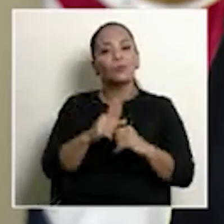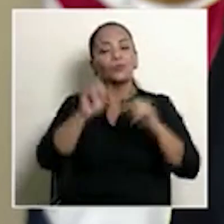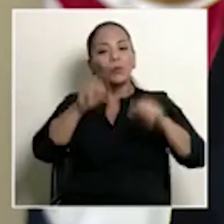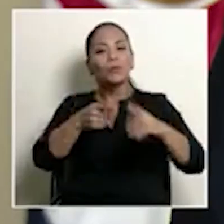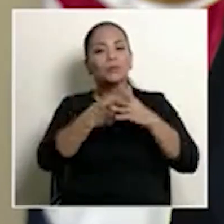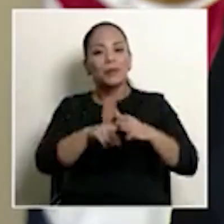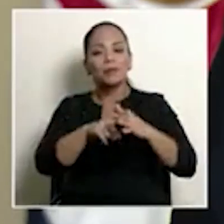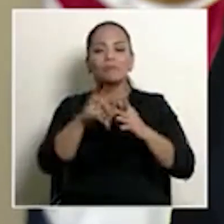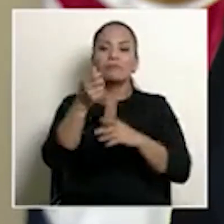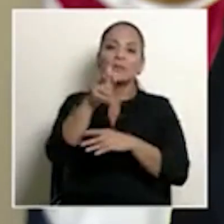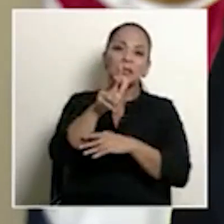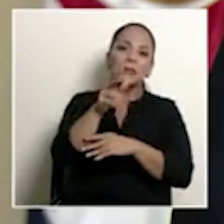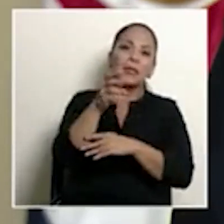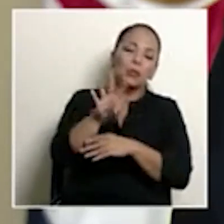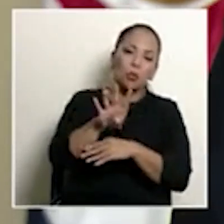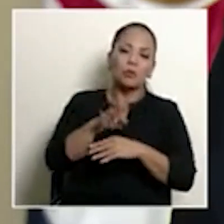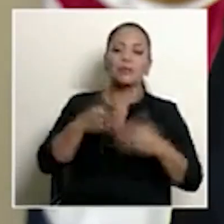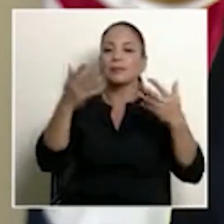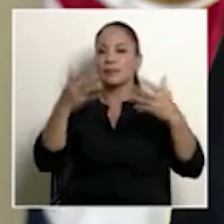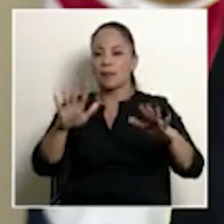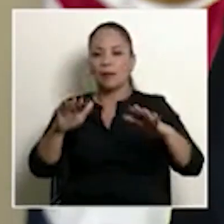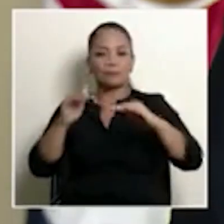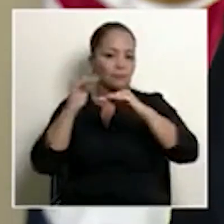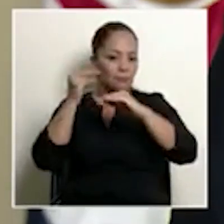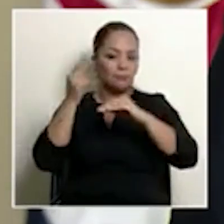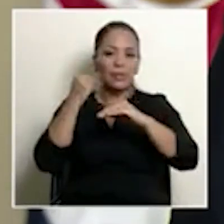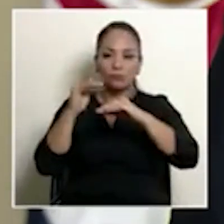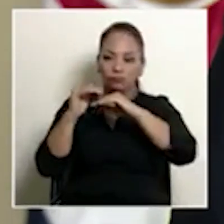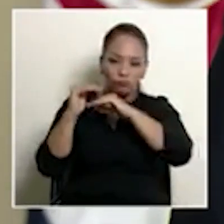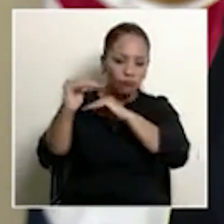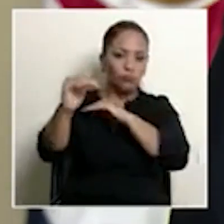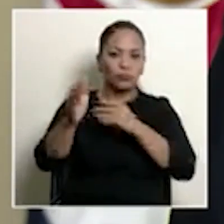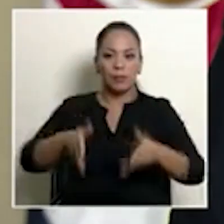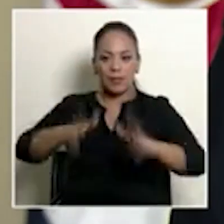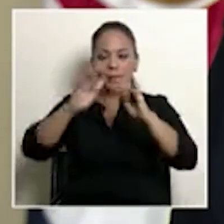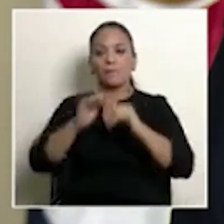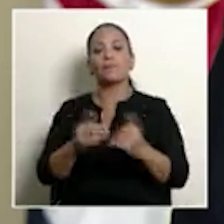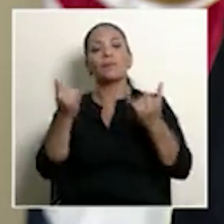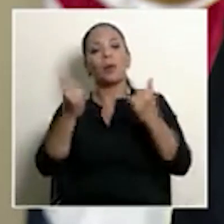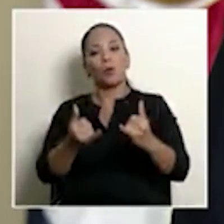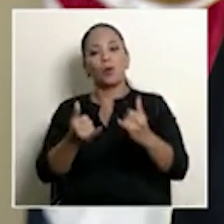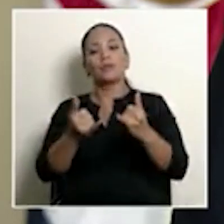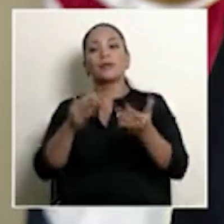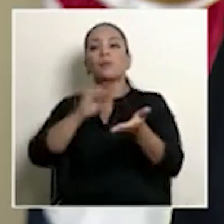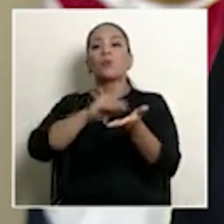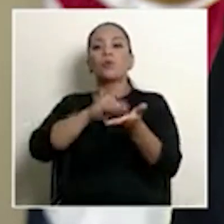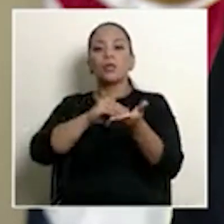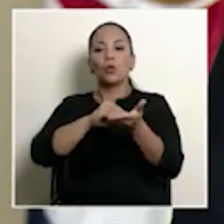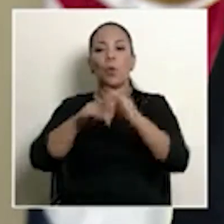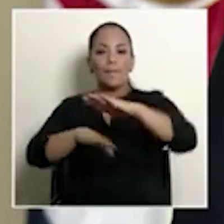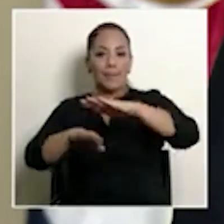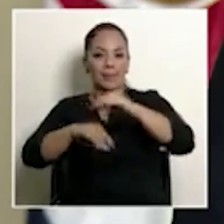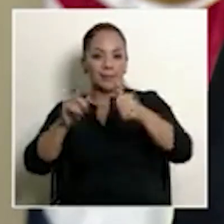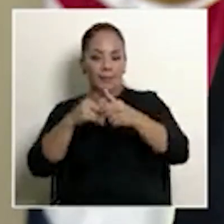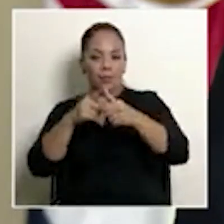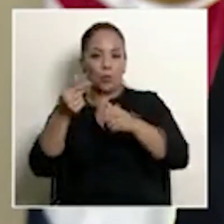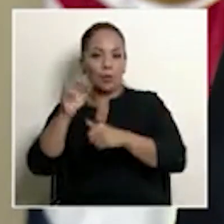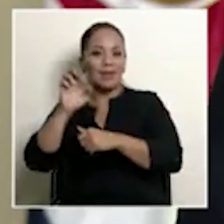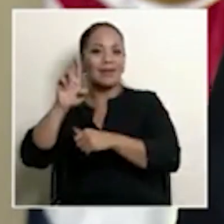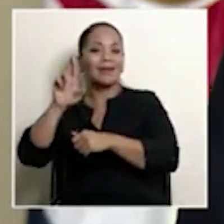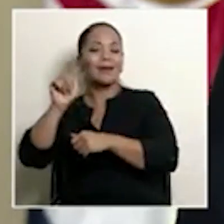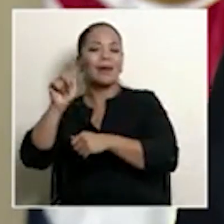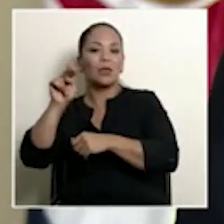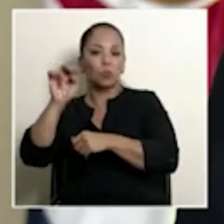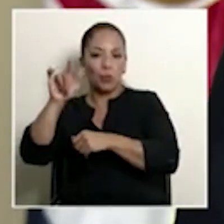13-14, ya a echar asfalto en esa carretera. Ahorita están poniendo base granular. La segunda